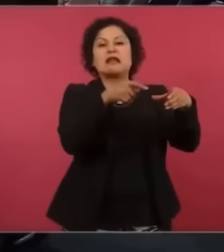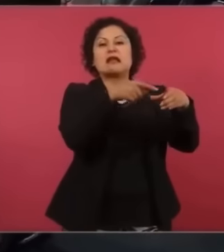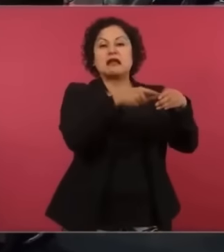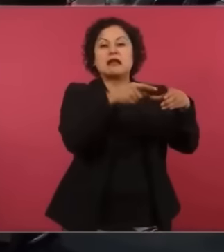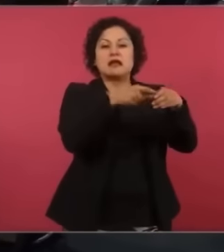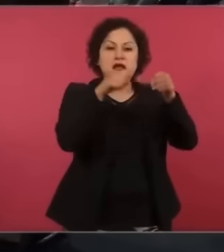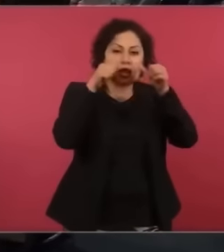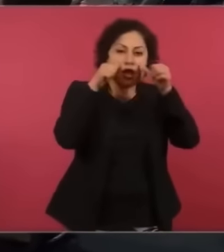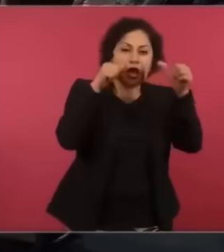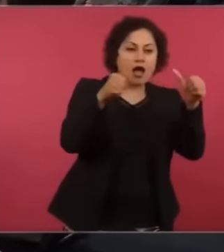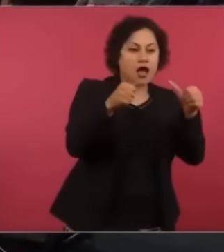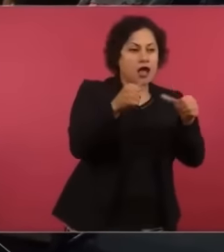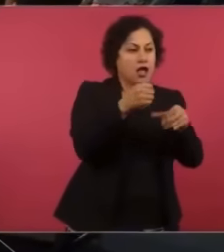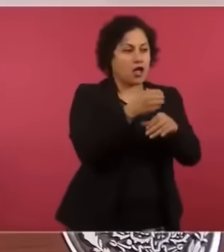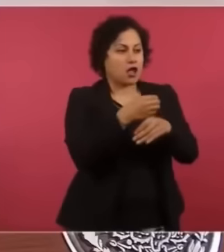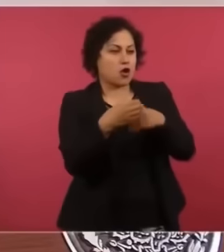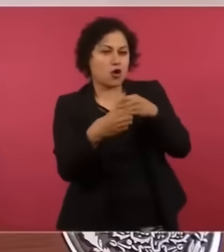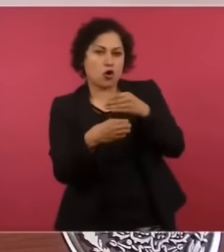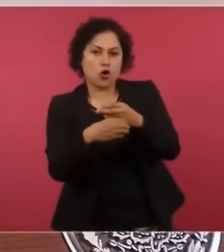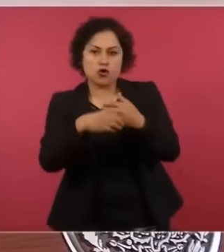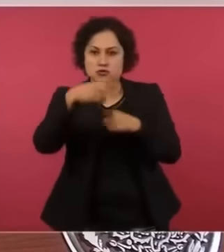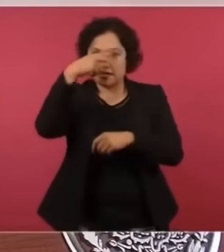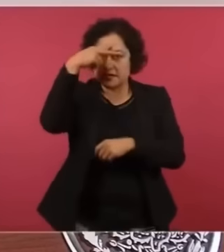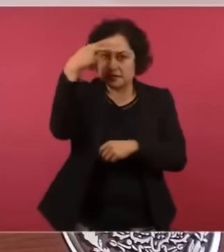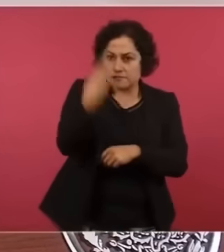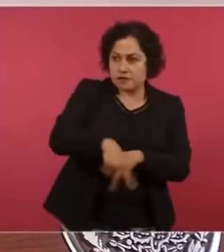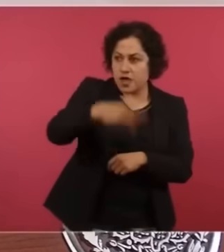del pueblo y de la nación.